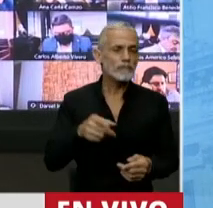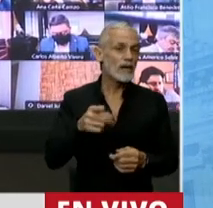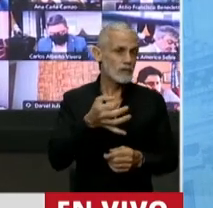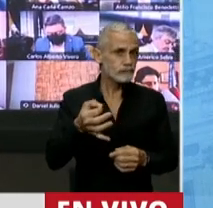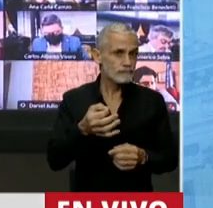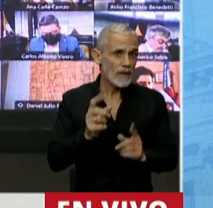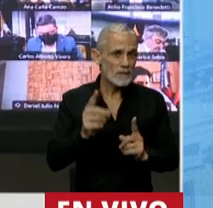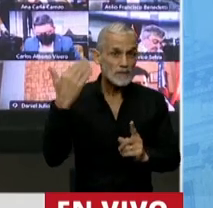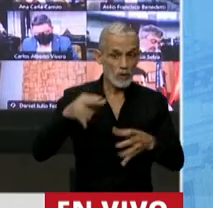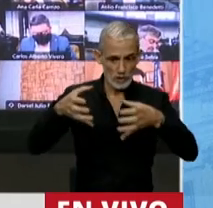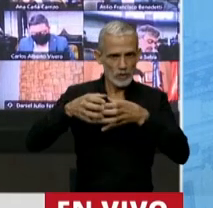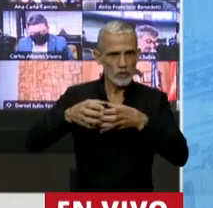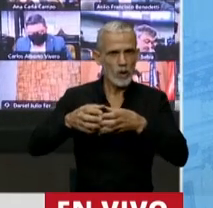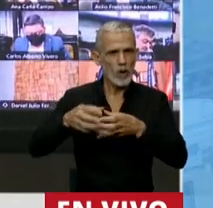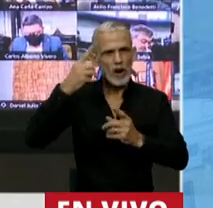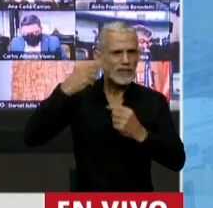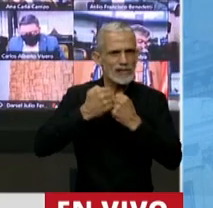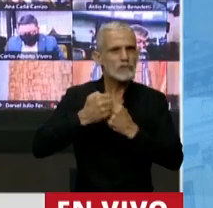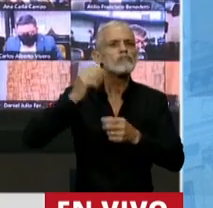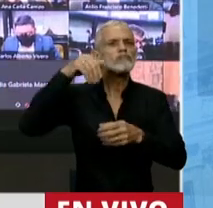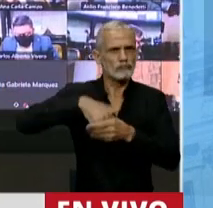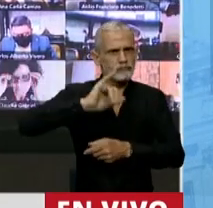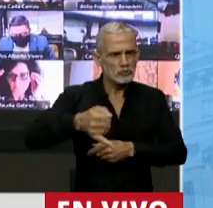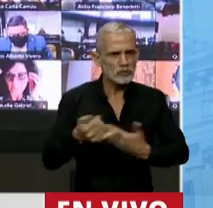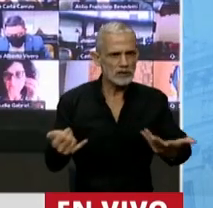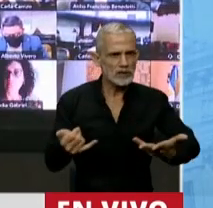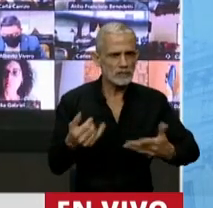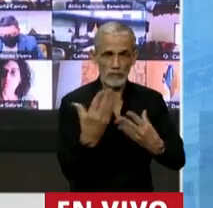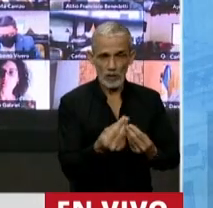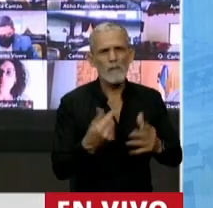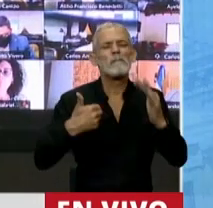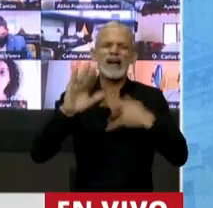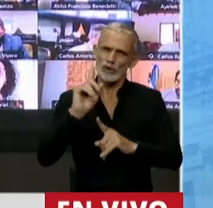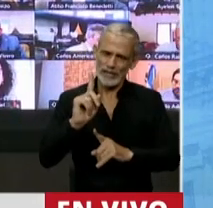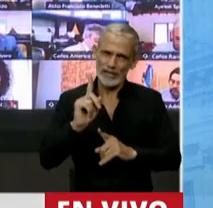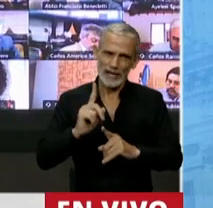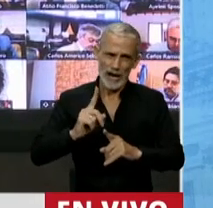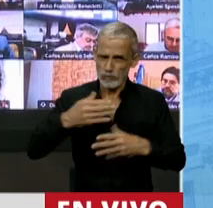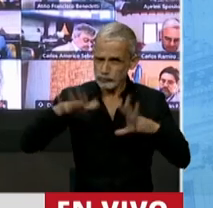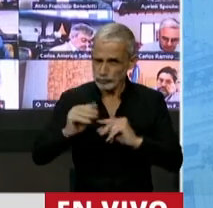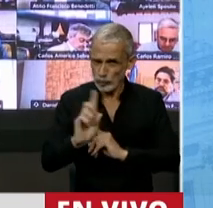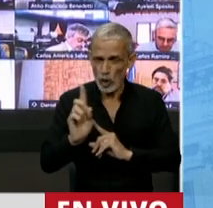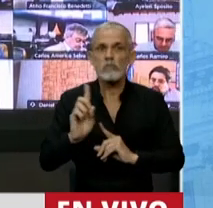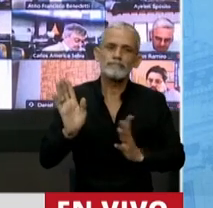como hemos decidido acompañar mayoritariamente este proyecto,